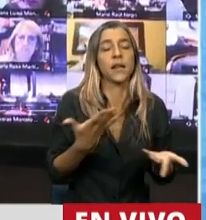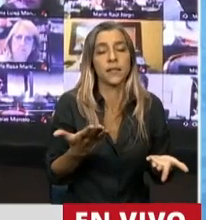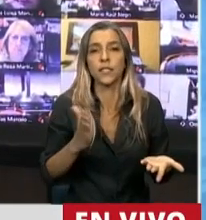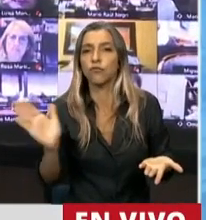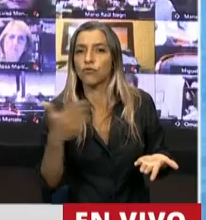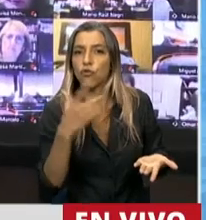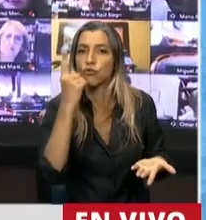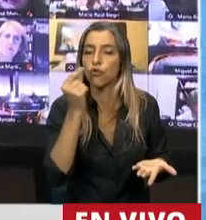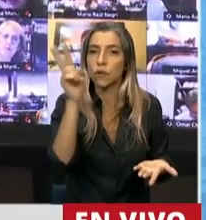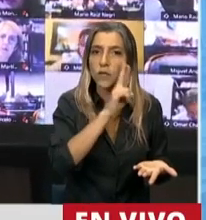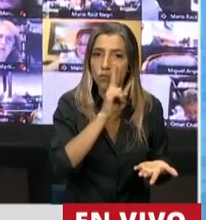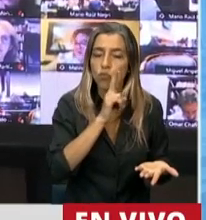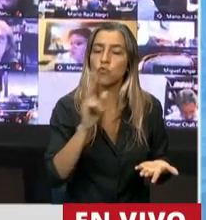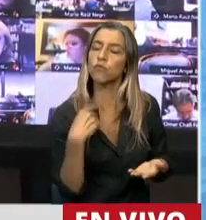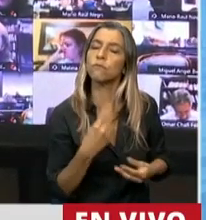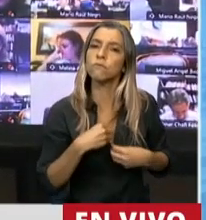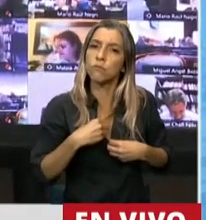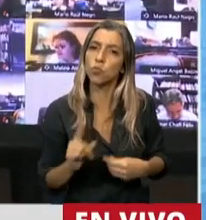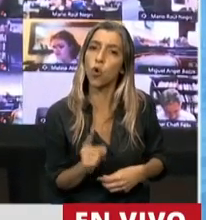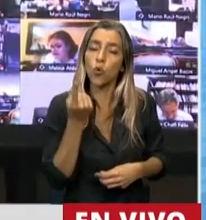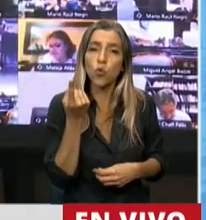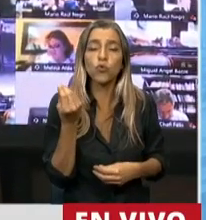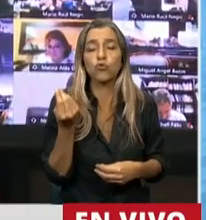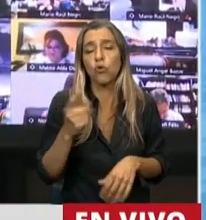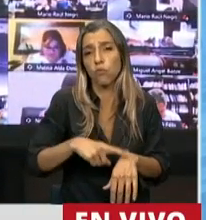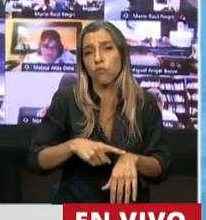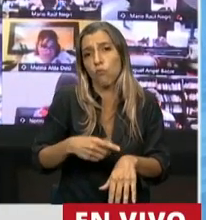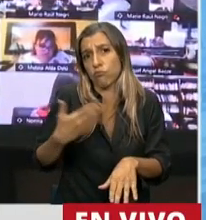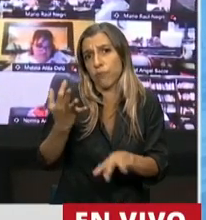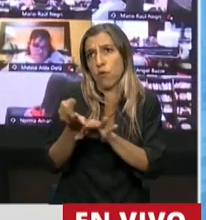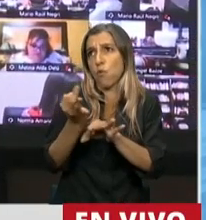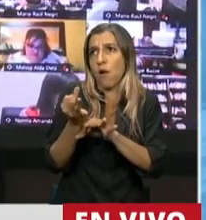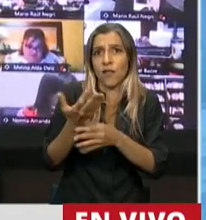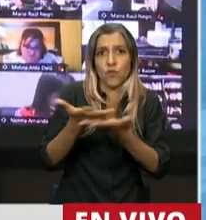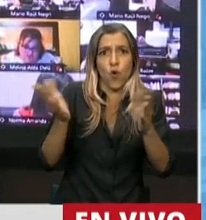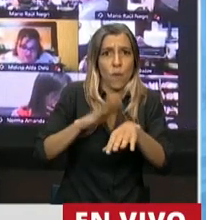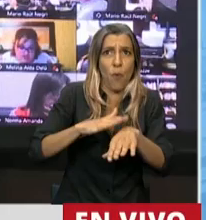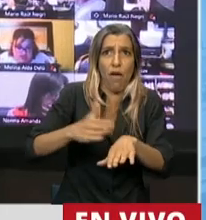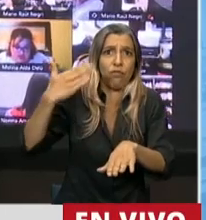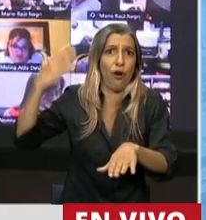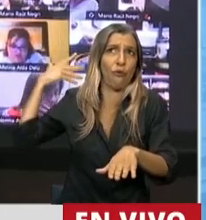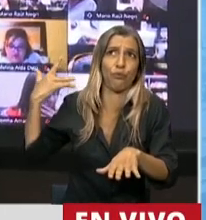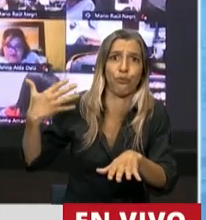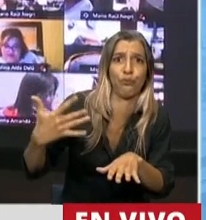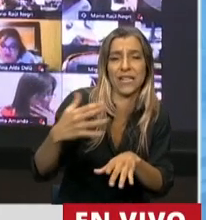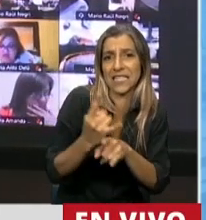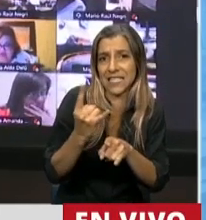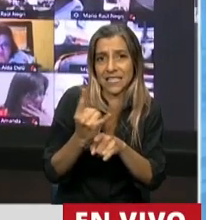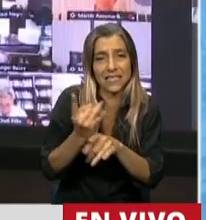todas estamos orgullosos de lo que fue la educación pública, en nuestro país, como un factor